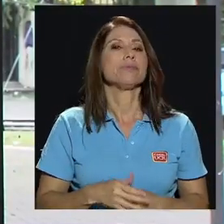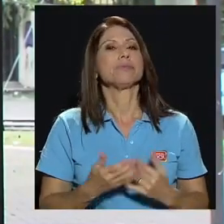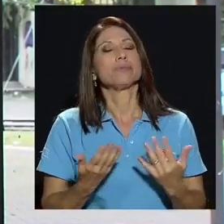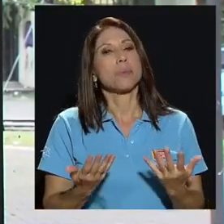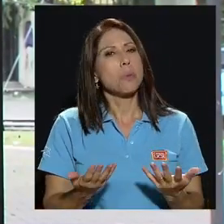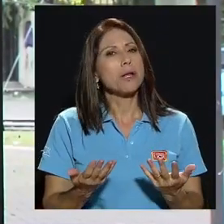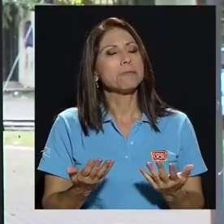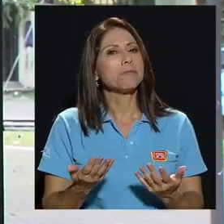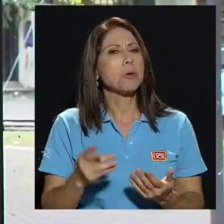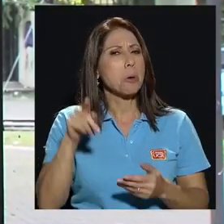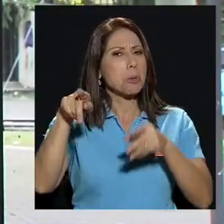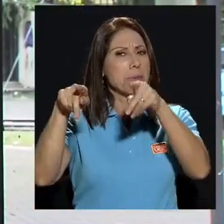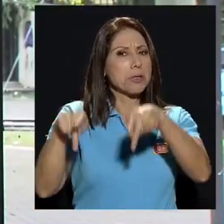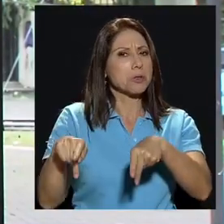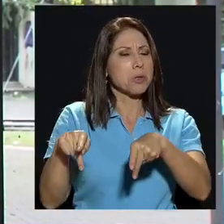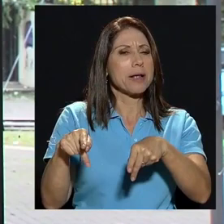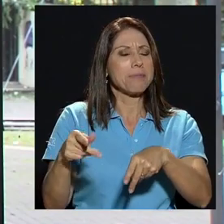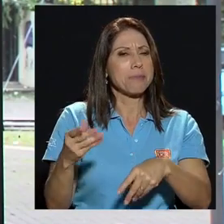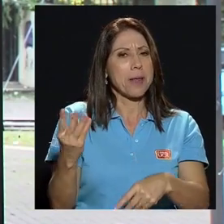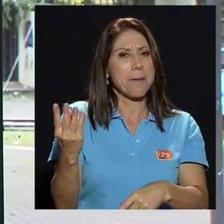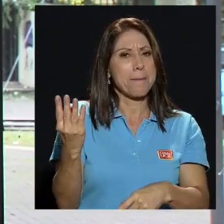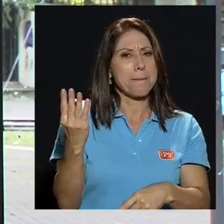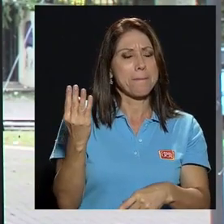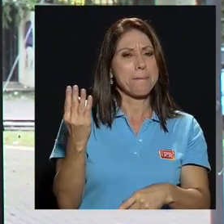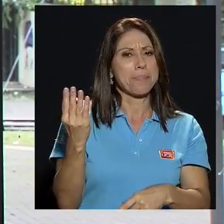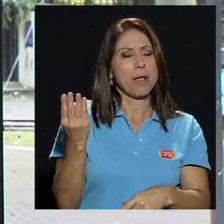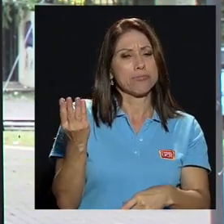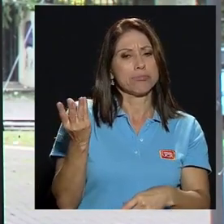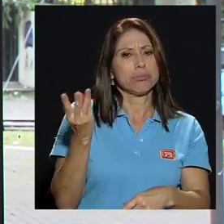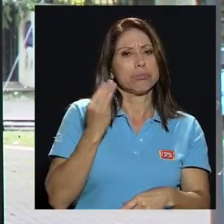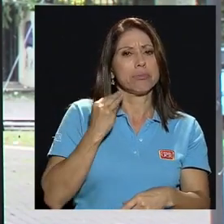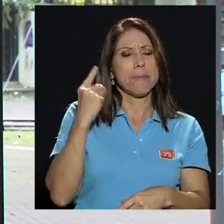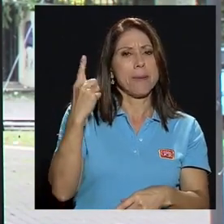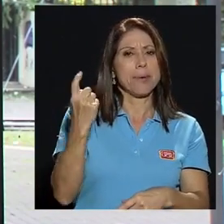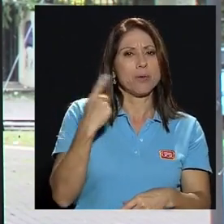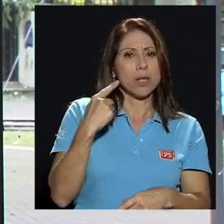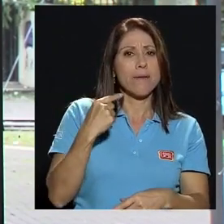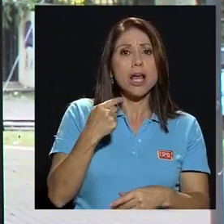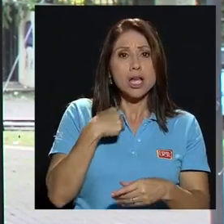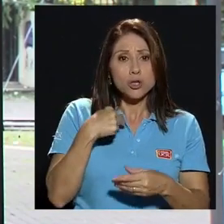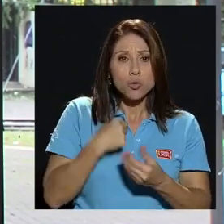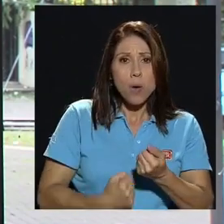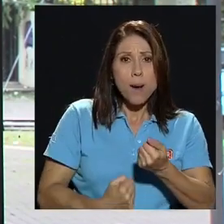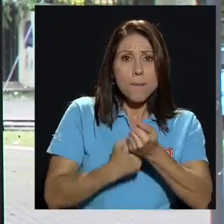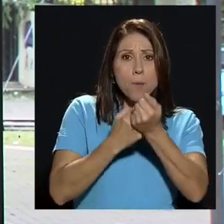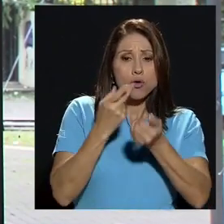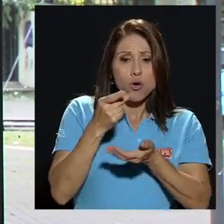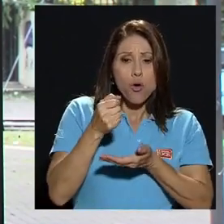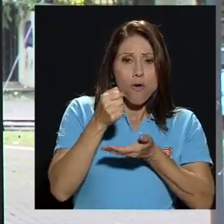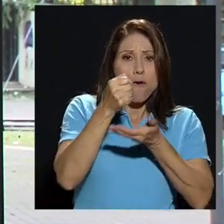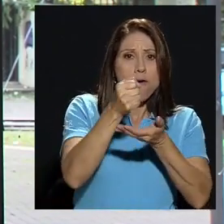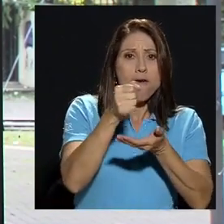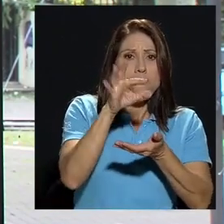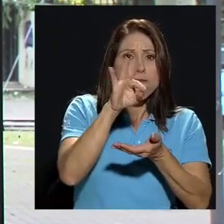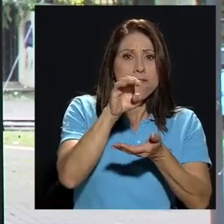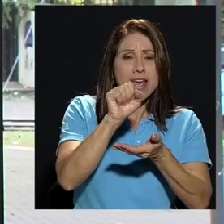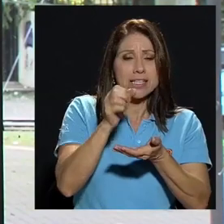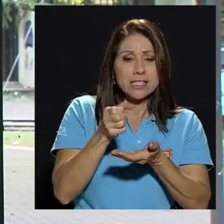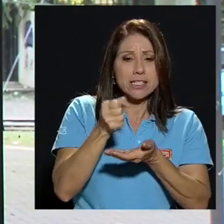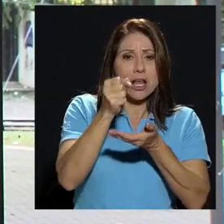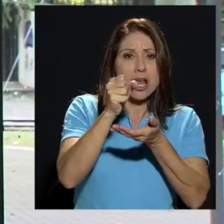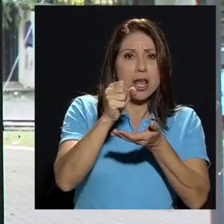Bueno, alguien me preguntaba hoy una mañana que si yo apoyó un FES disminuido. Cuando uno lo ve en ese